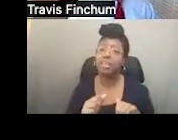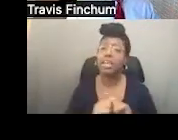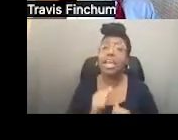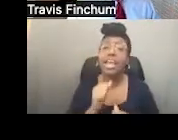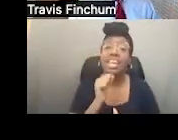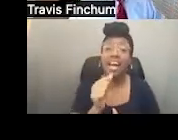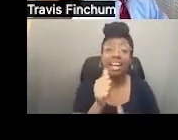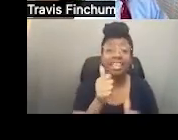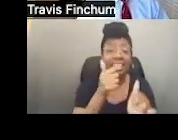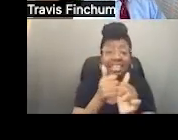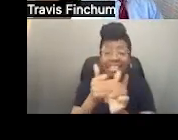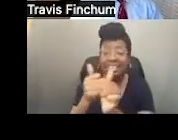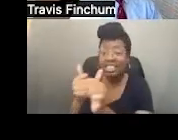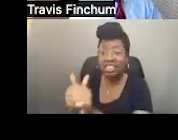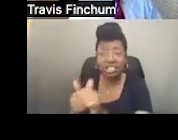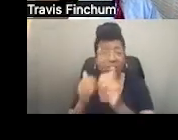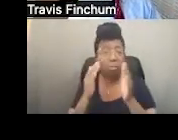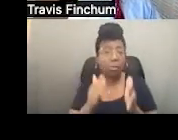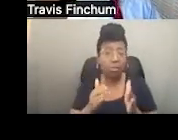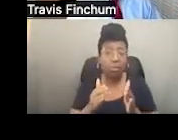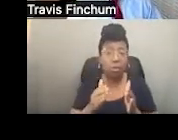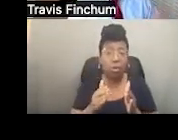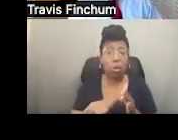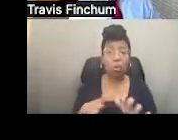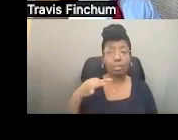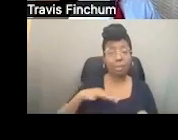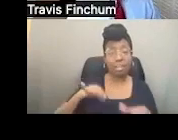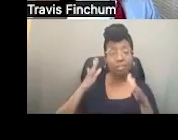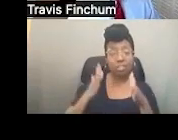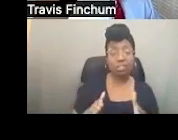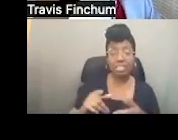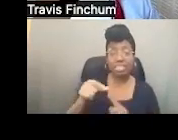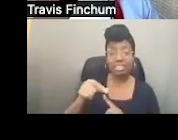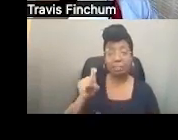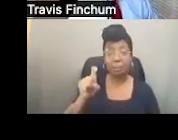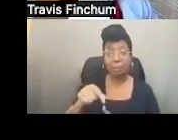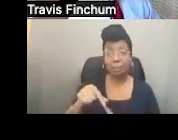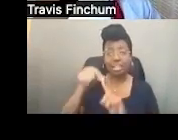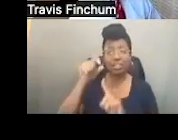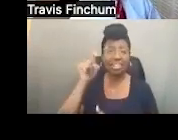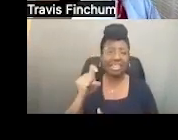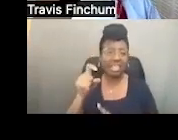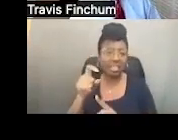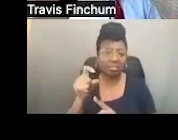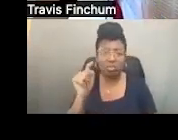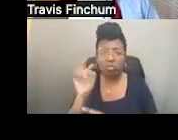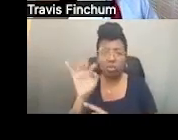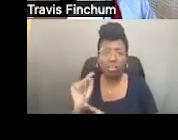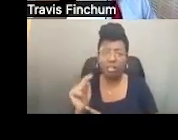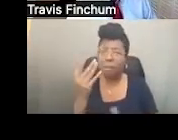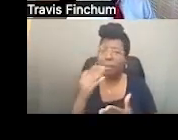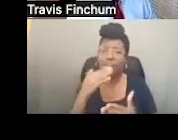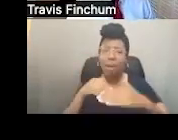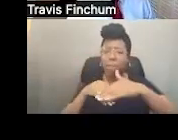categoría donde nos damos cuenta que un individuo que tal vez sea un beneficiario de un fideicomiso de necesidades especiales, tal vez no nació con esa